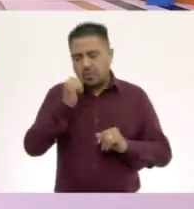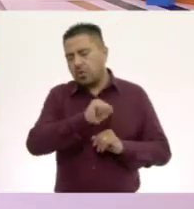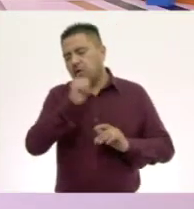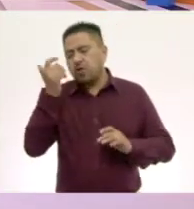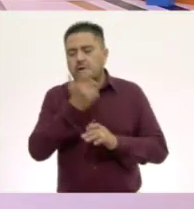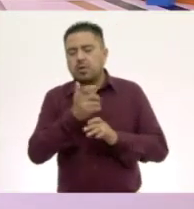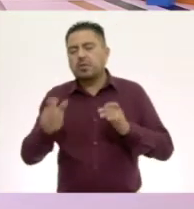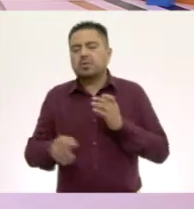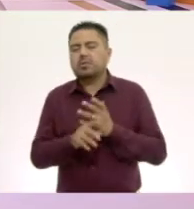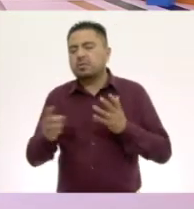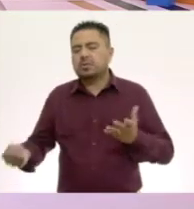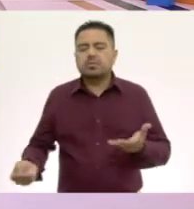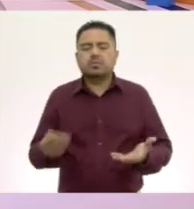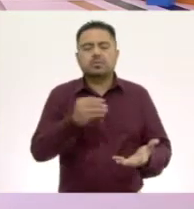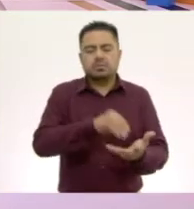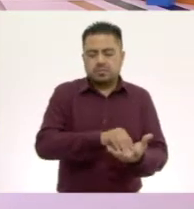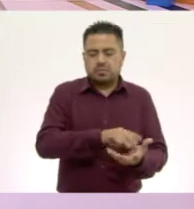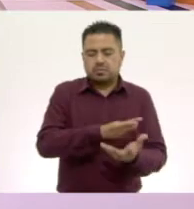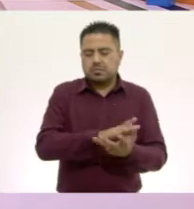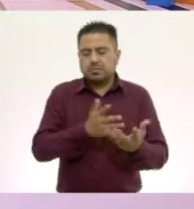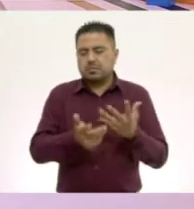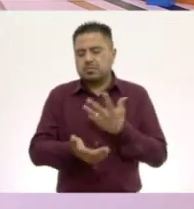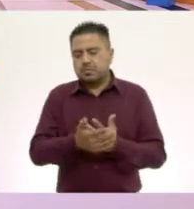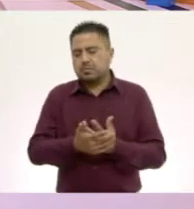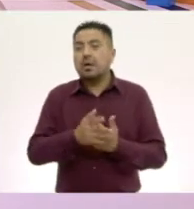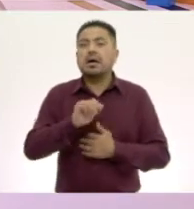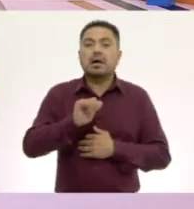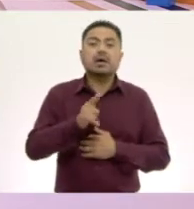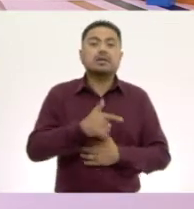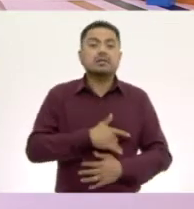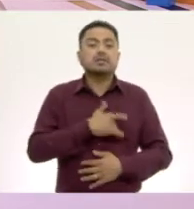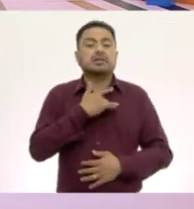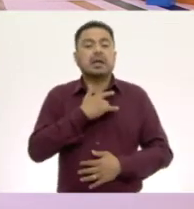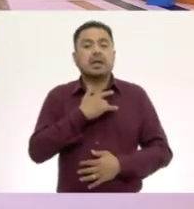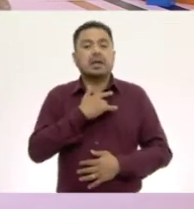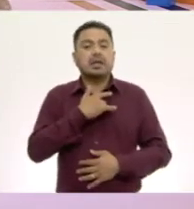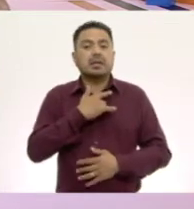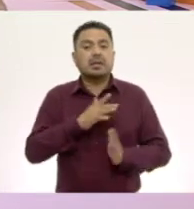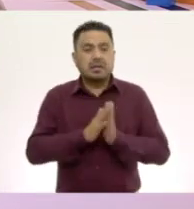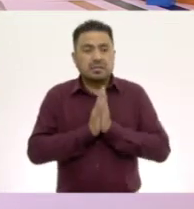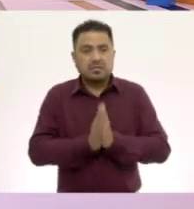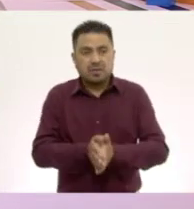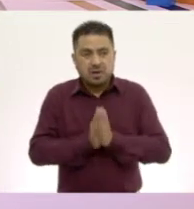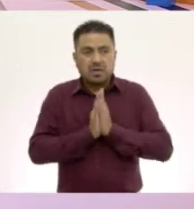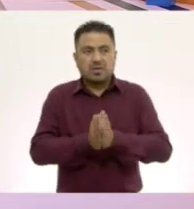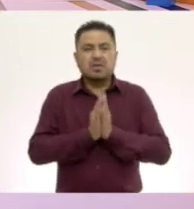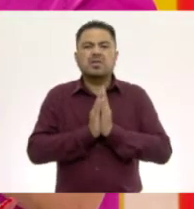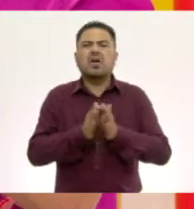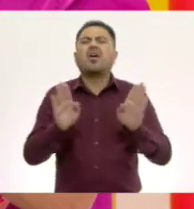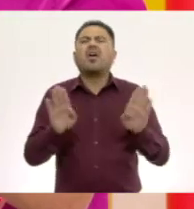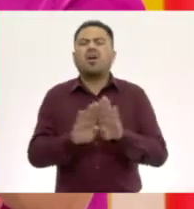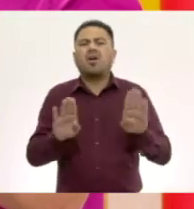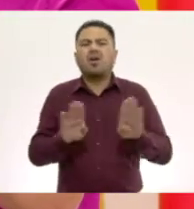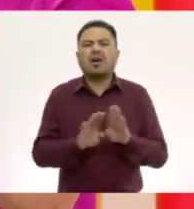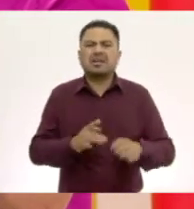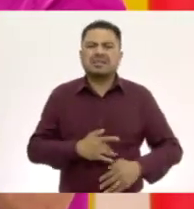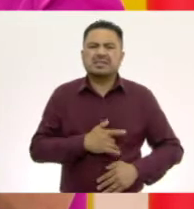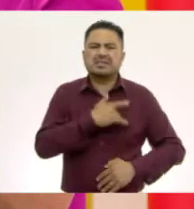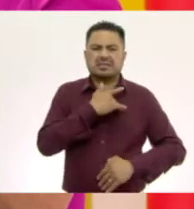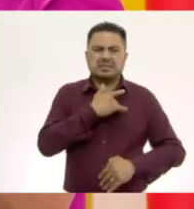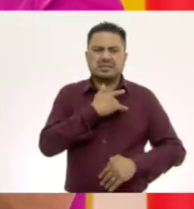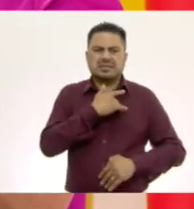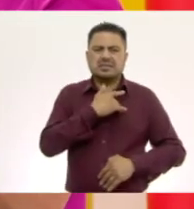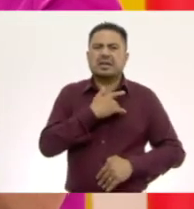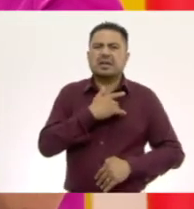otro objeto. Aquí lo tienes y siente por favor, ¿cómo se siente? ¿Qué forma